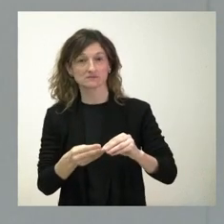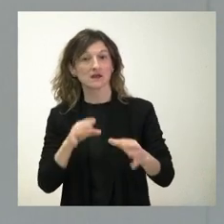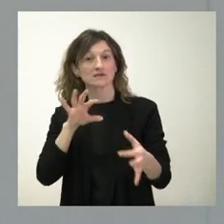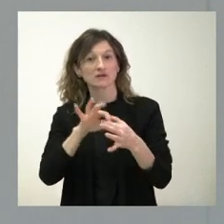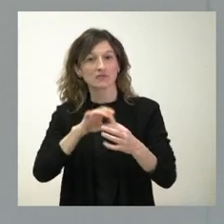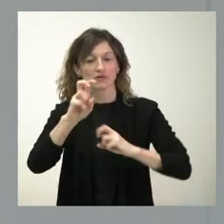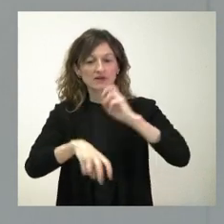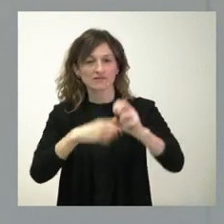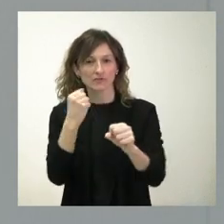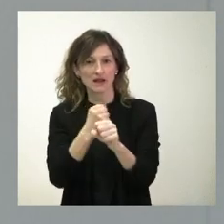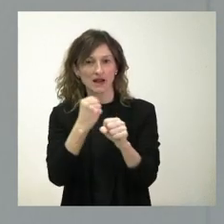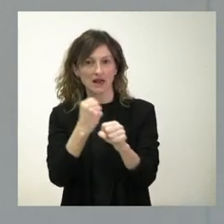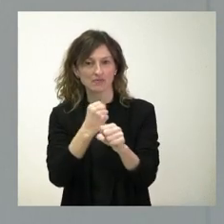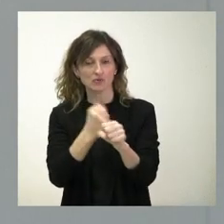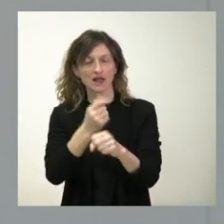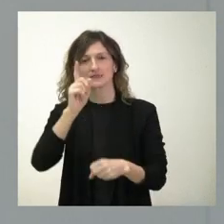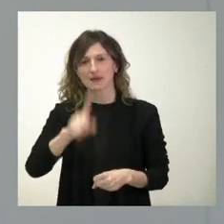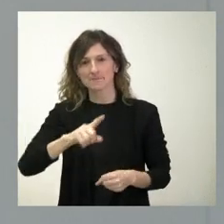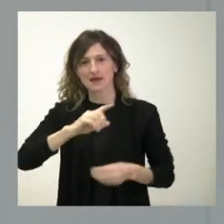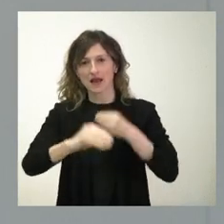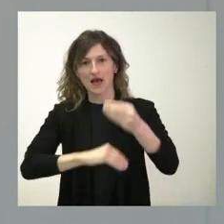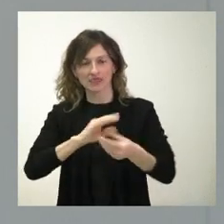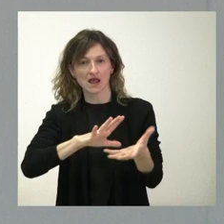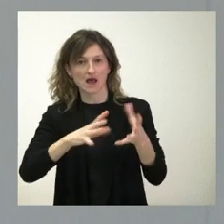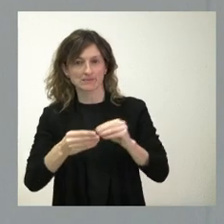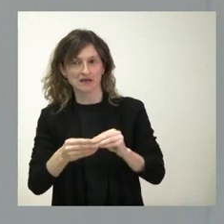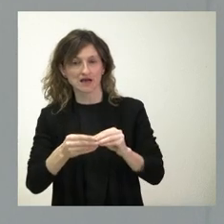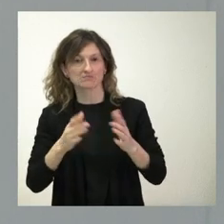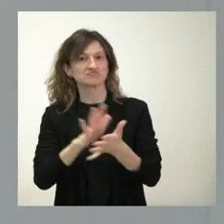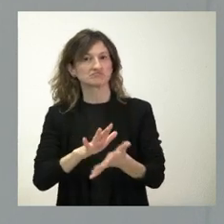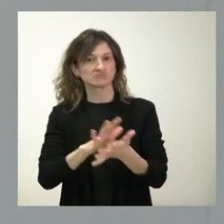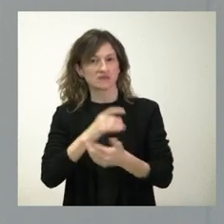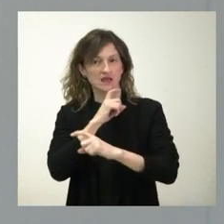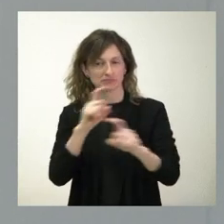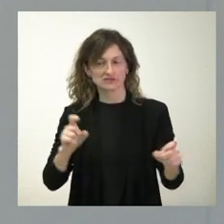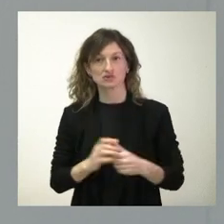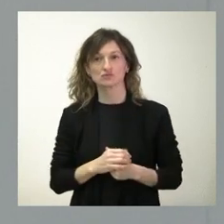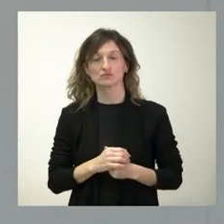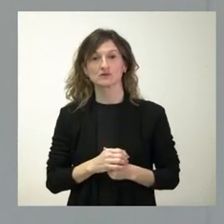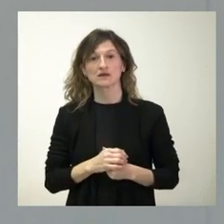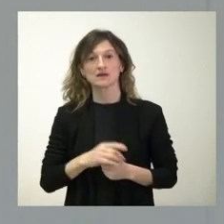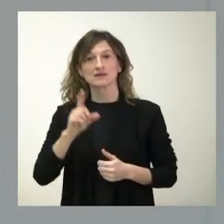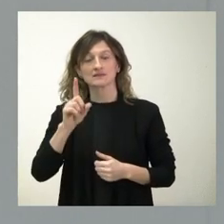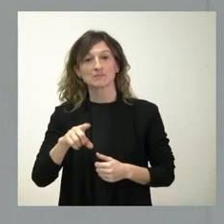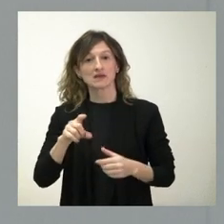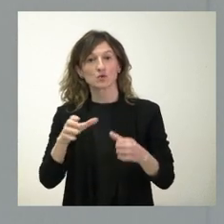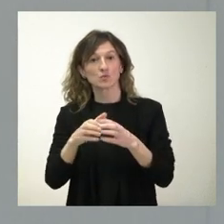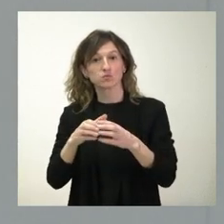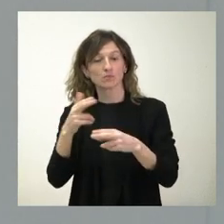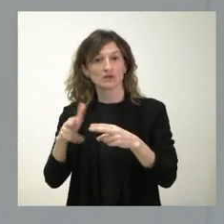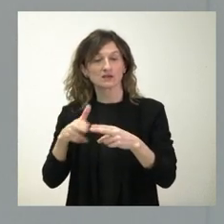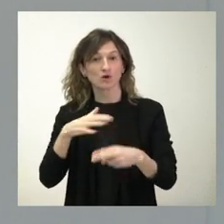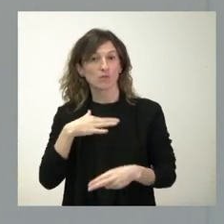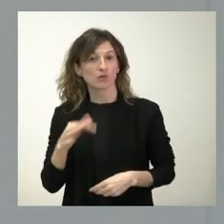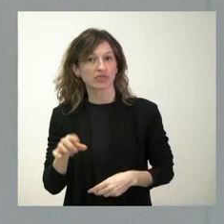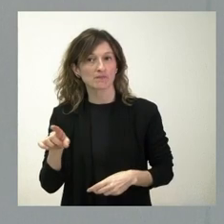reforma laboral también se va a aplicar. Esa la tranquilidad que nosotros señalamos. Creo recordar, por otra parte, que era Podemos el que en su momento,